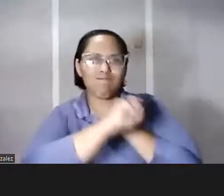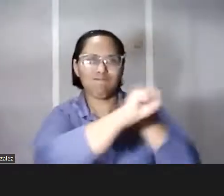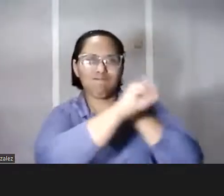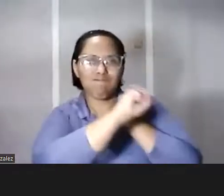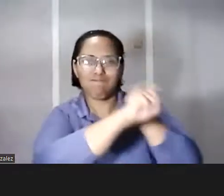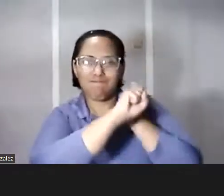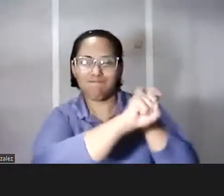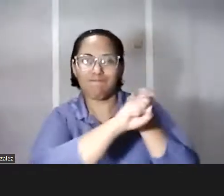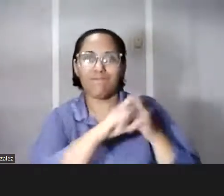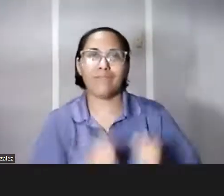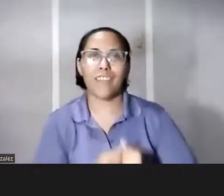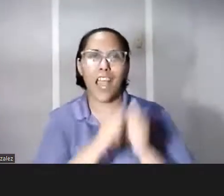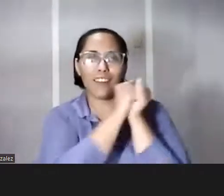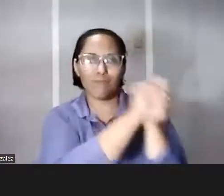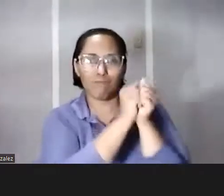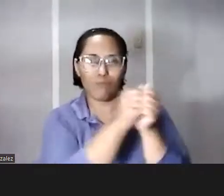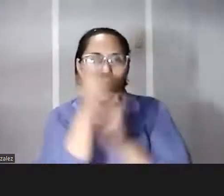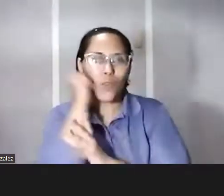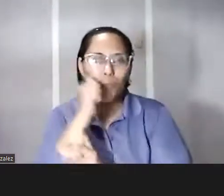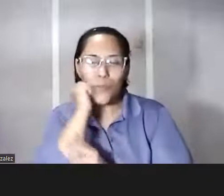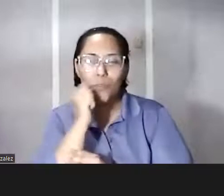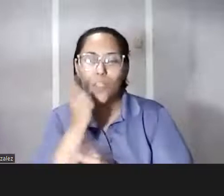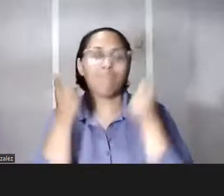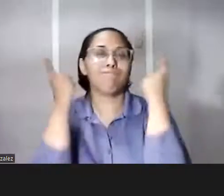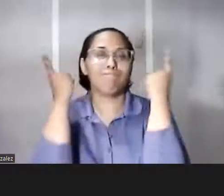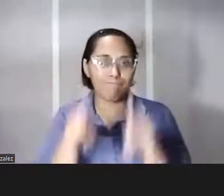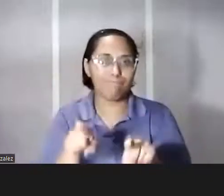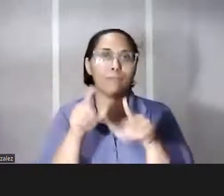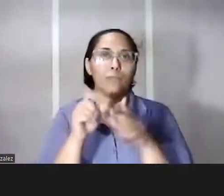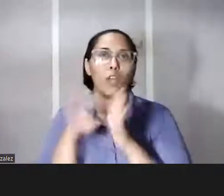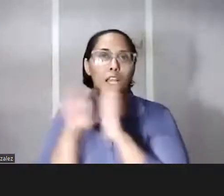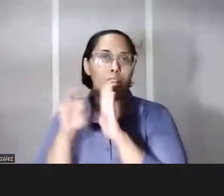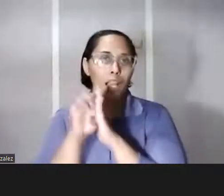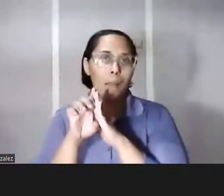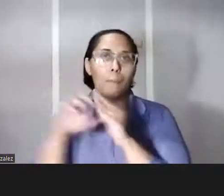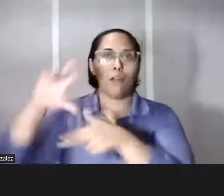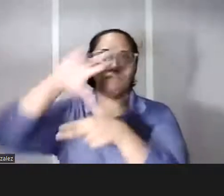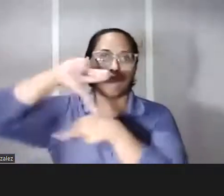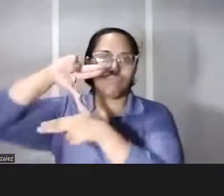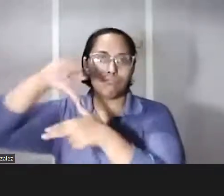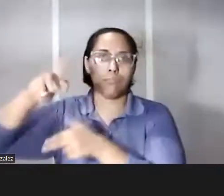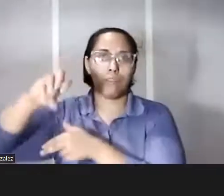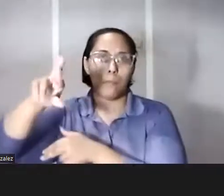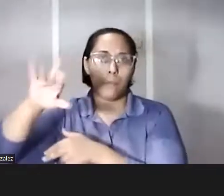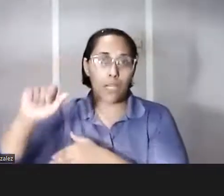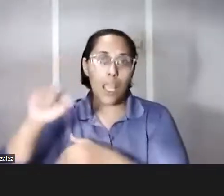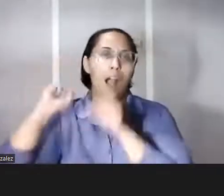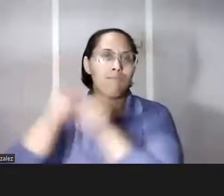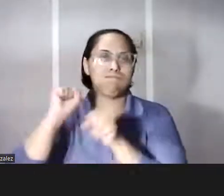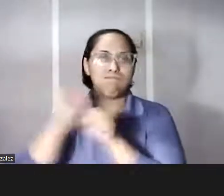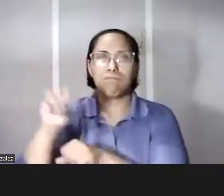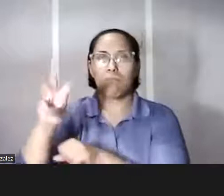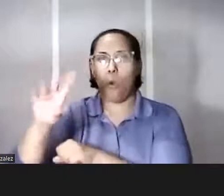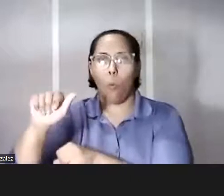se convierten en nuestros acompañantes y fue lo que ocurrió por ejemplo durante el paso del huracán María, el trabajo que hizo Guapa